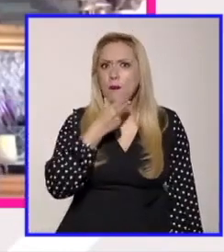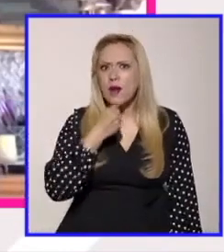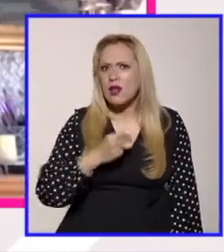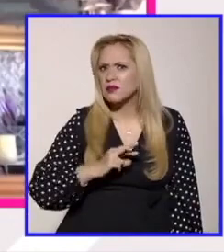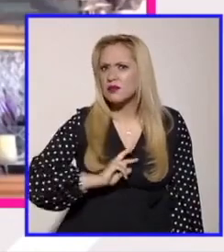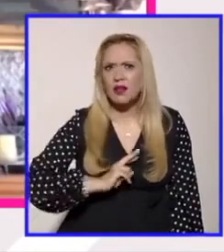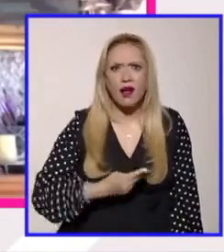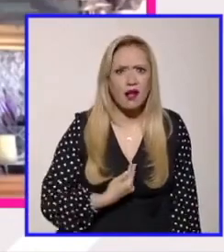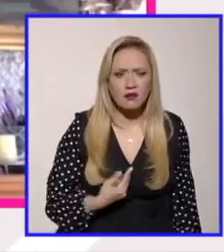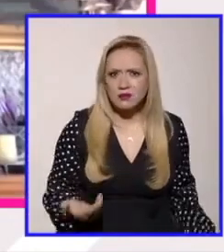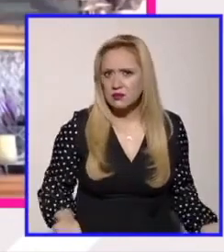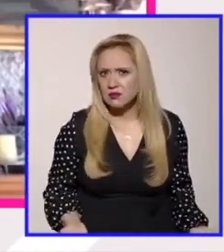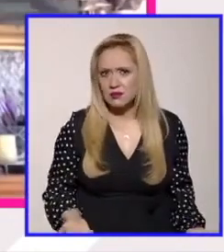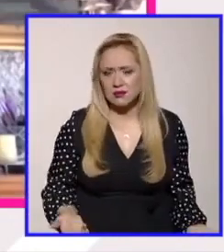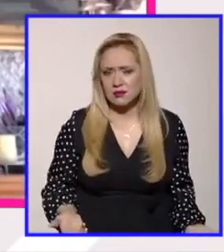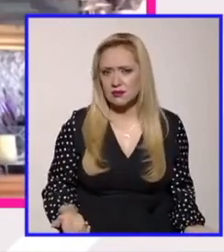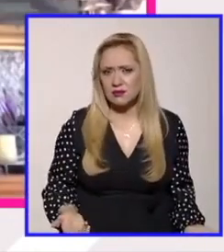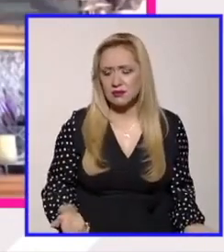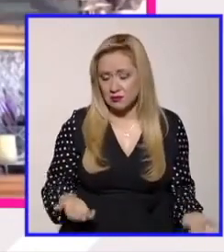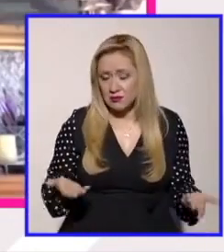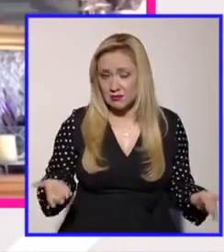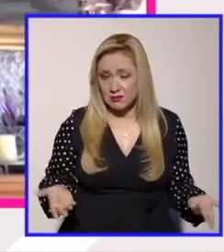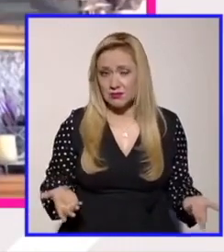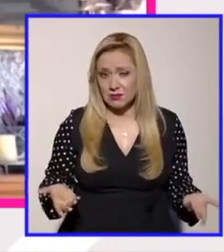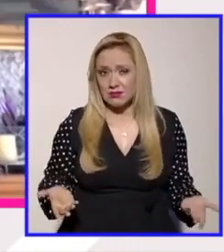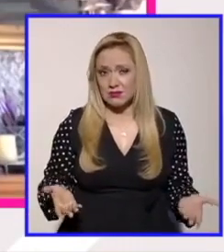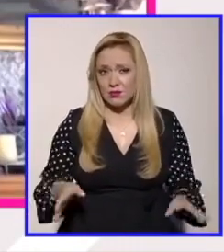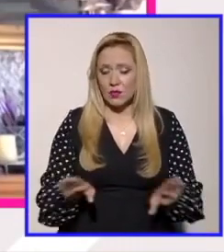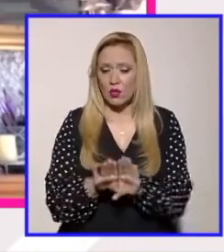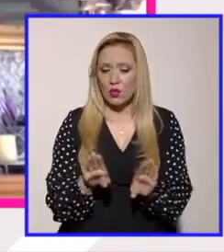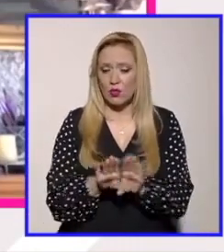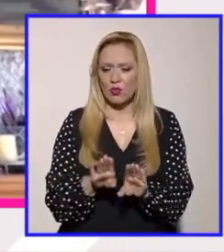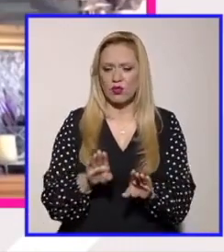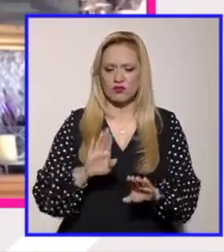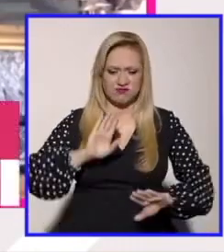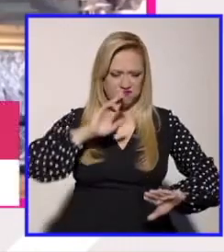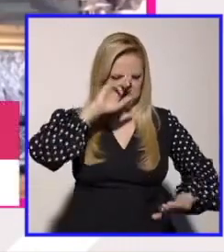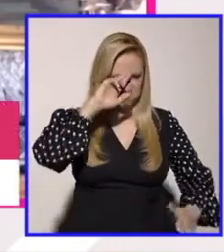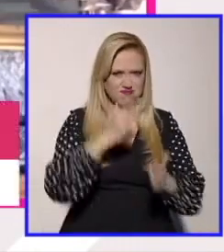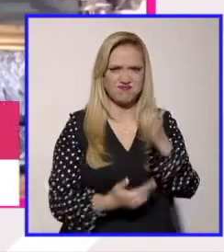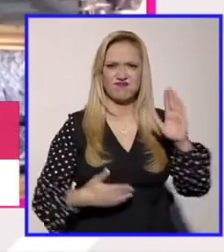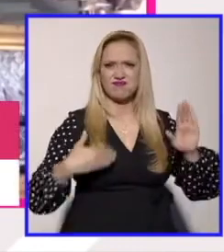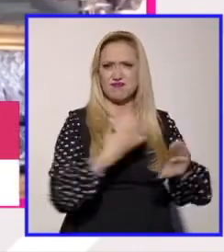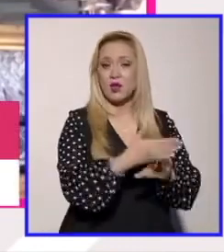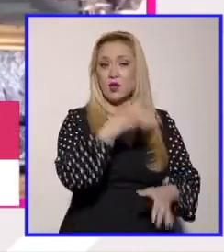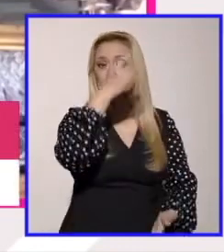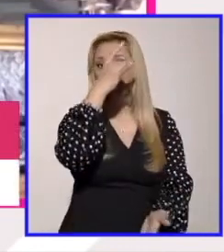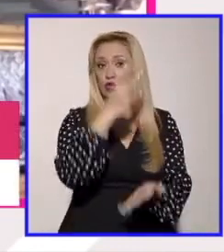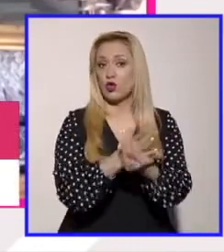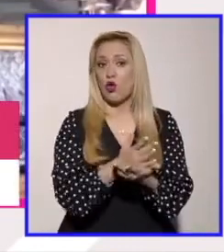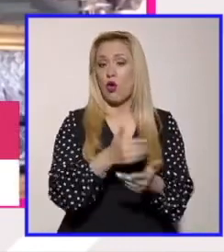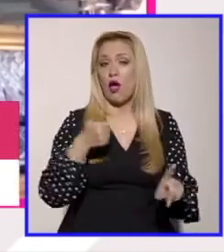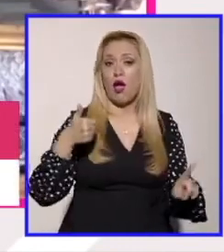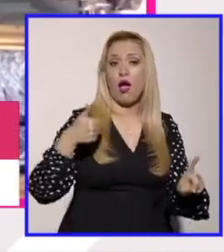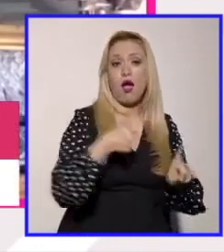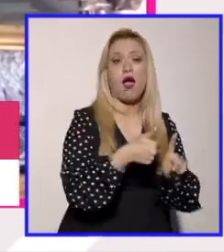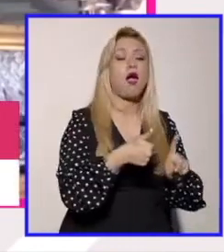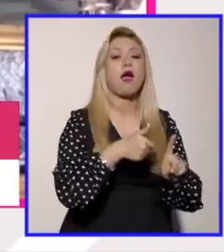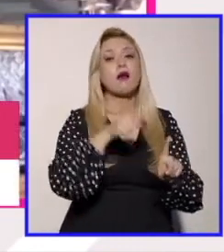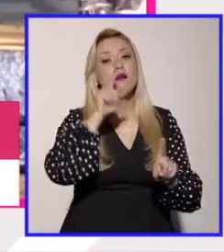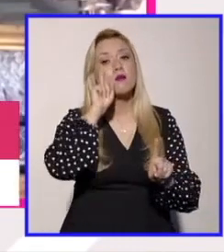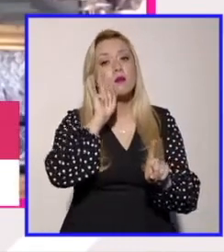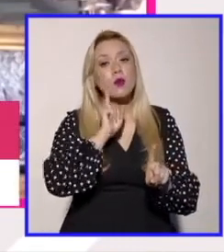bueno pues estamos hablando justamente de cómo las violencias patriarcales no se estructuran y lo estoy leyendo para citarla